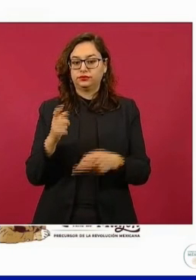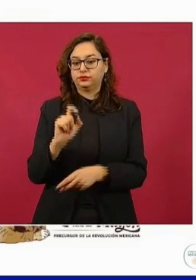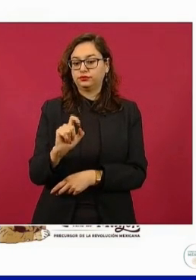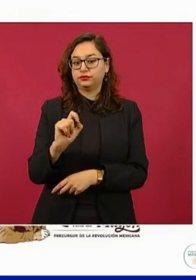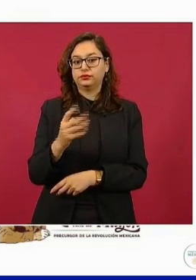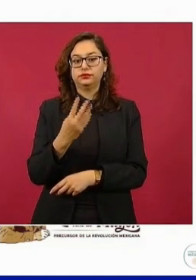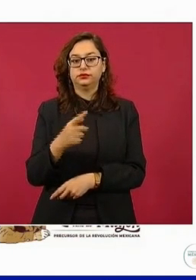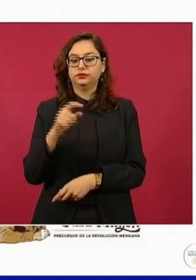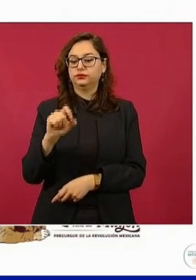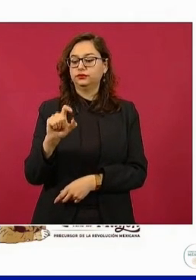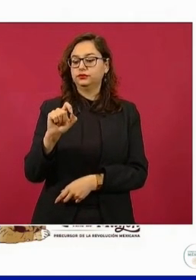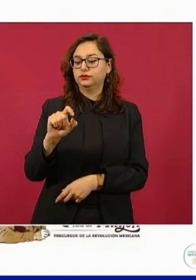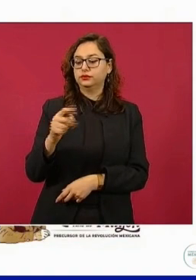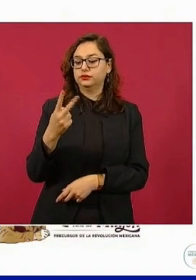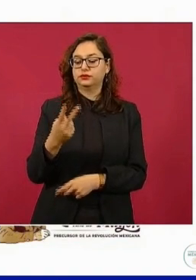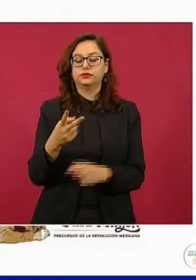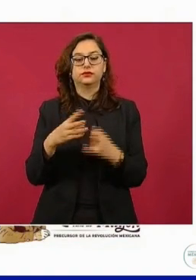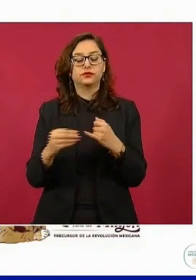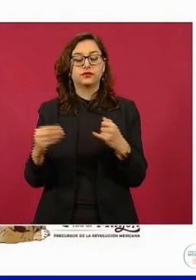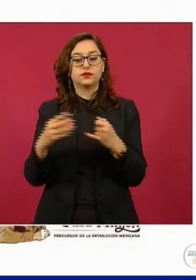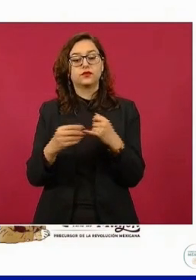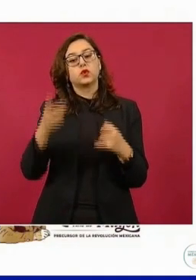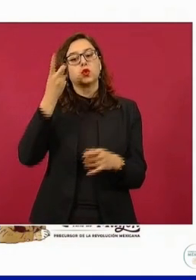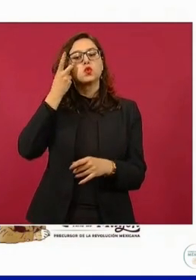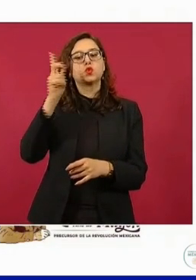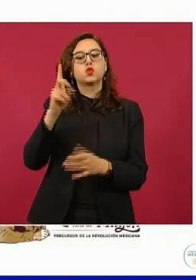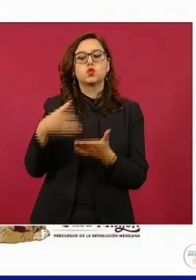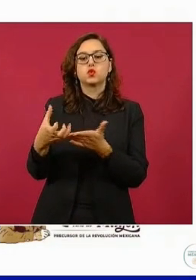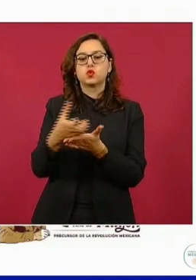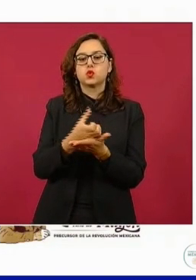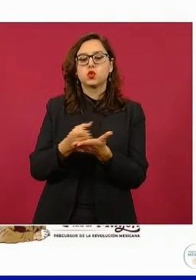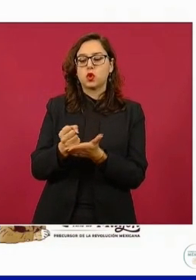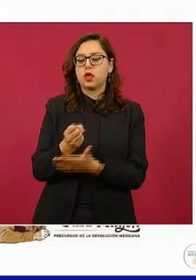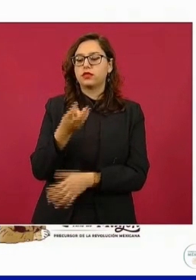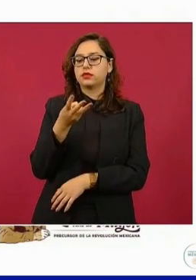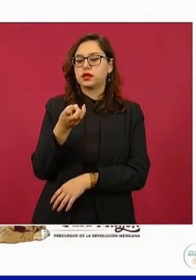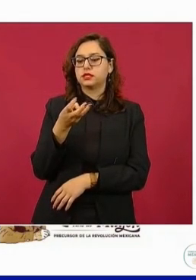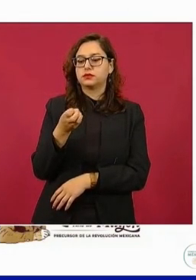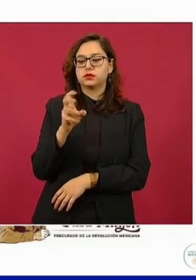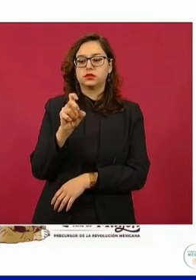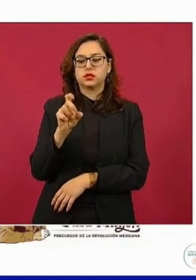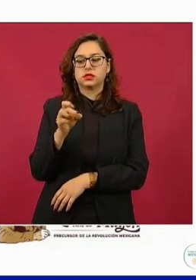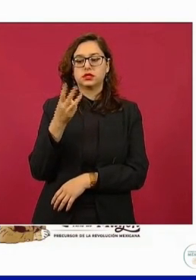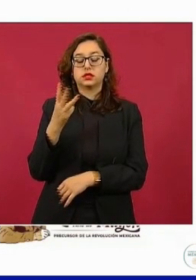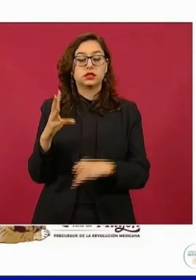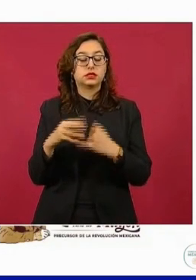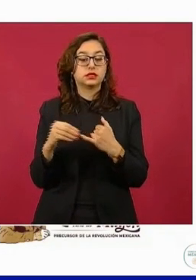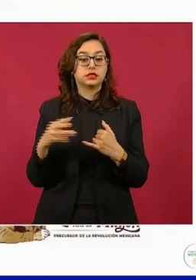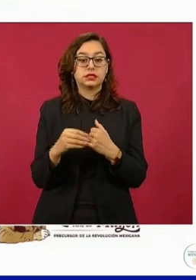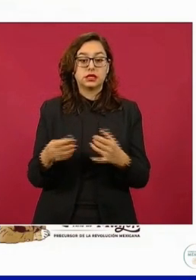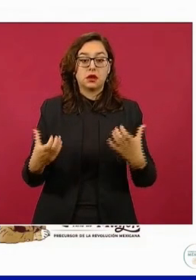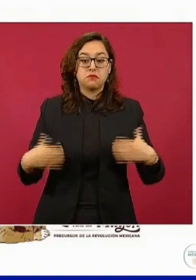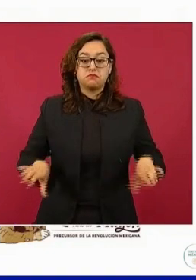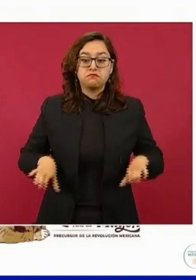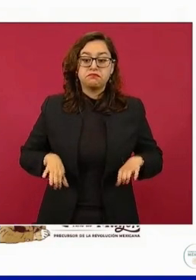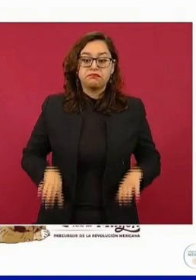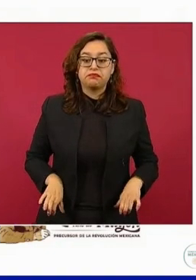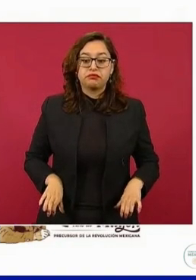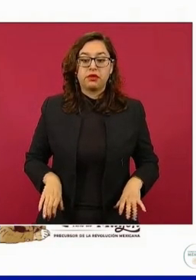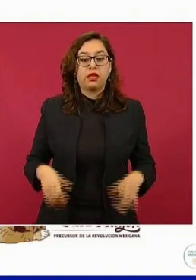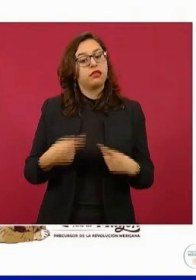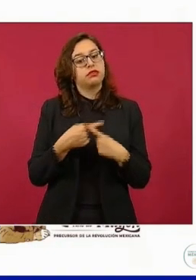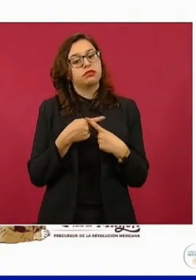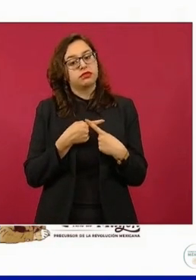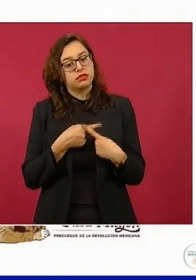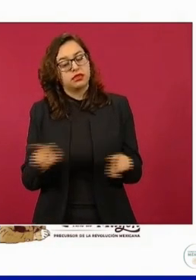centavos, precio al público por litro, un margen de tres pesos con 33 centavos. Comparado con los 21 centavos